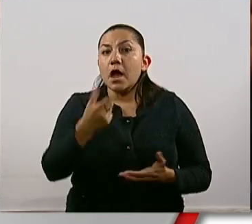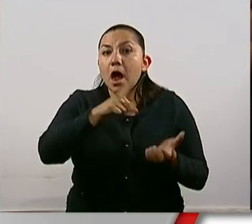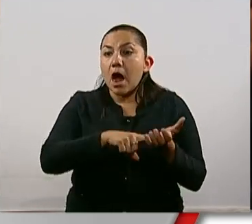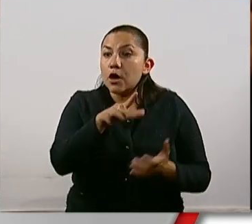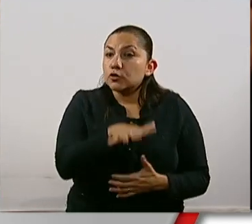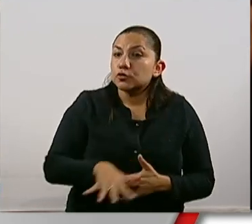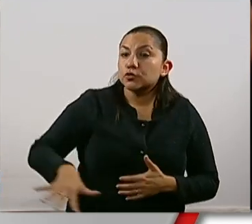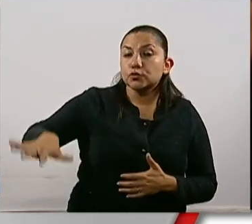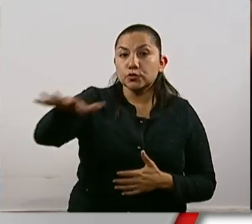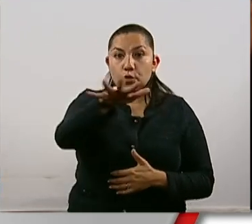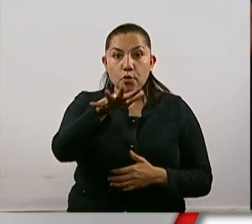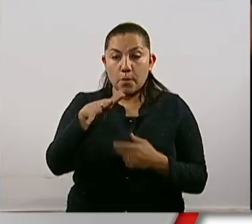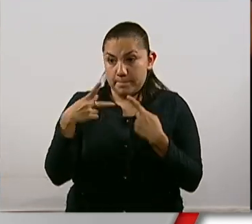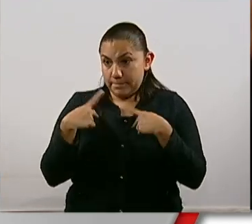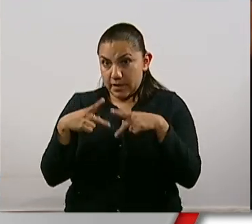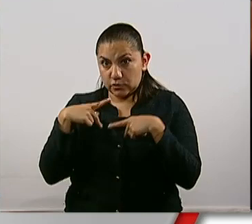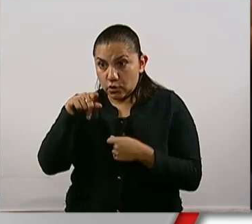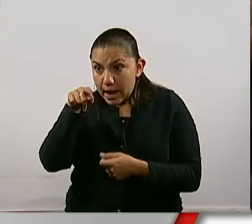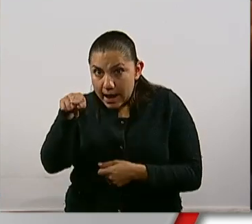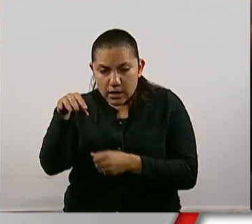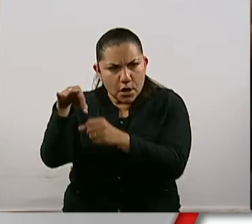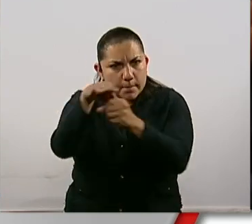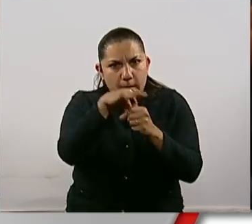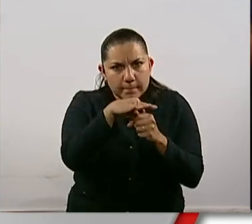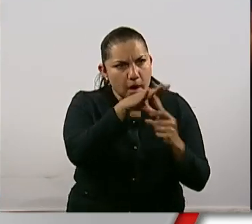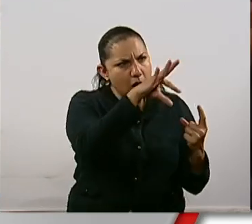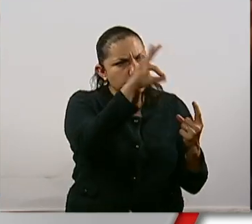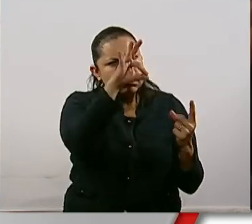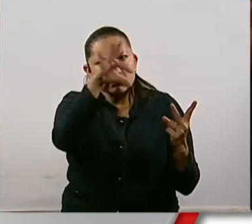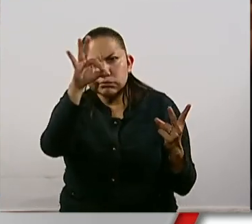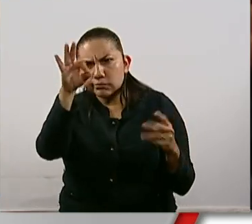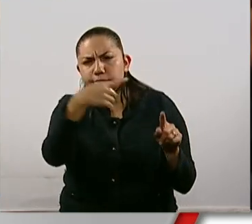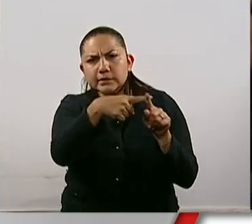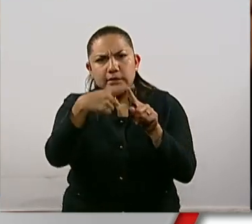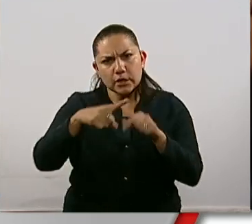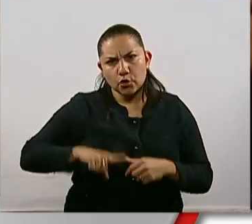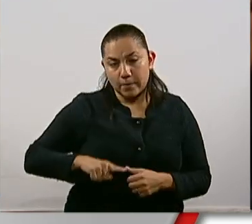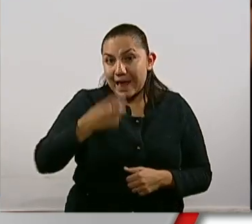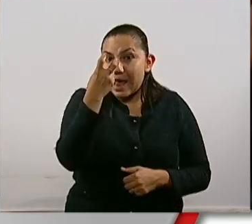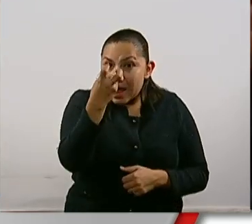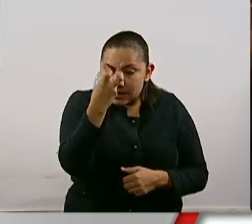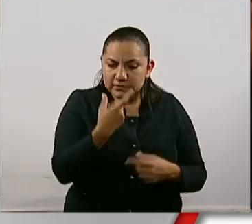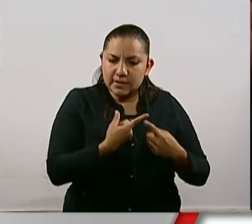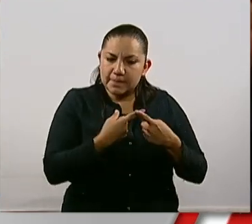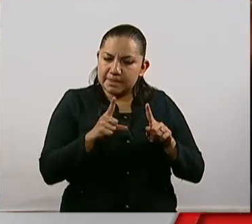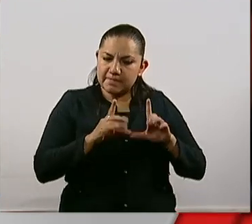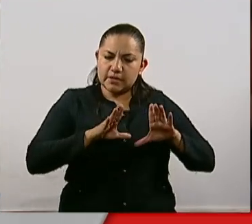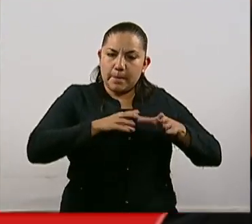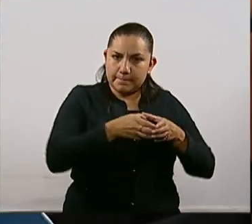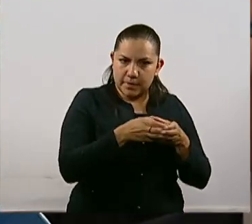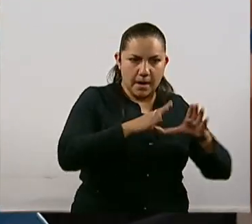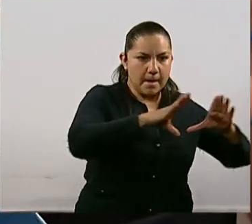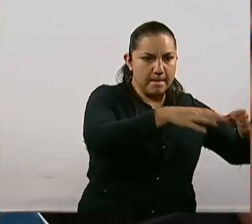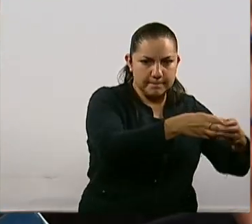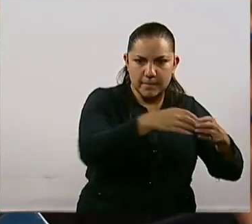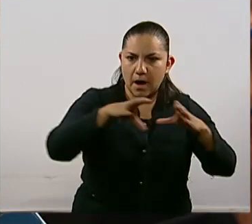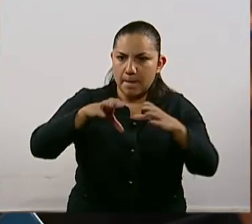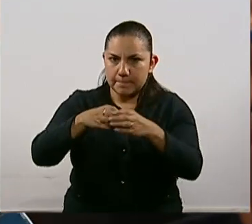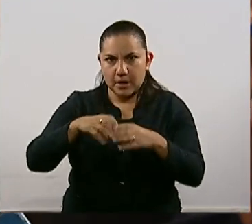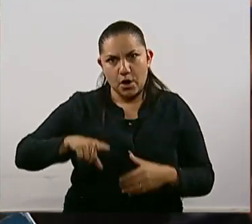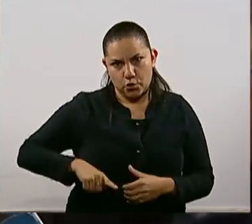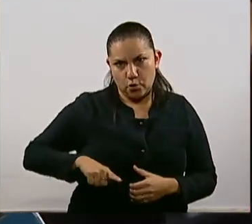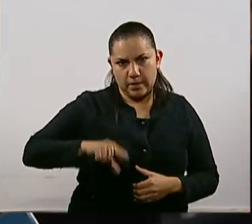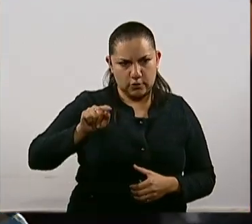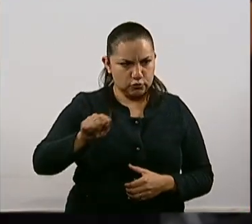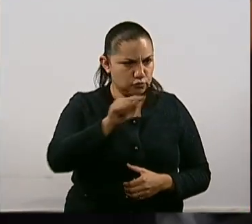ejecutivo, legislativo y judicial para su aplicación y para el respeto pleno de los derechos humanos de los mexicanos. En ese